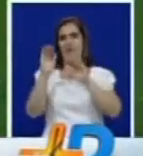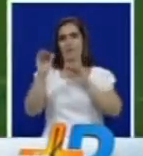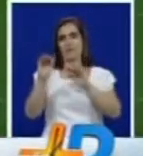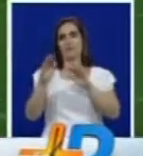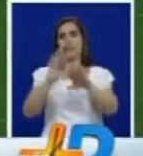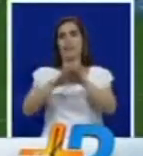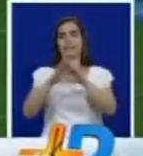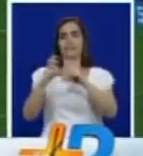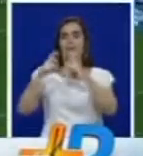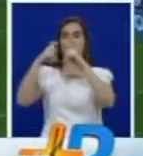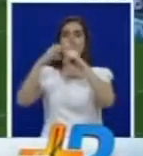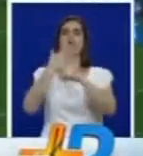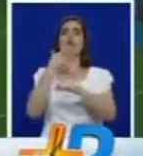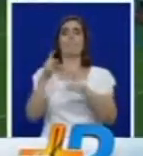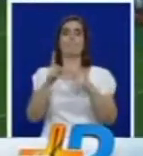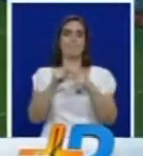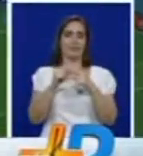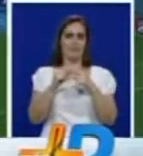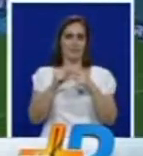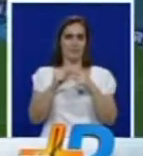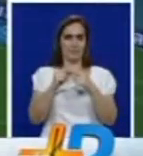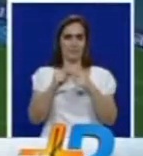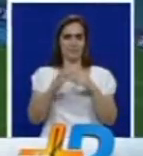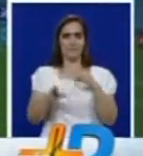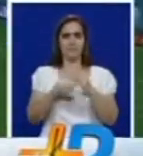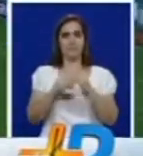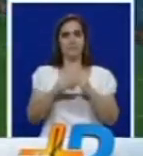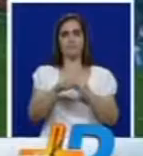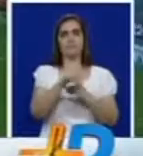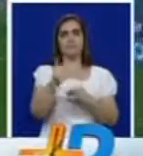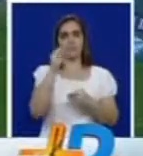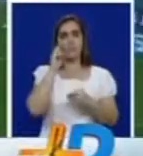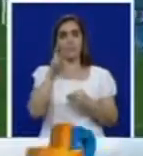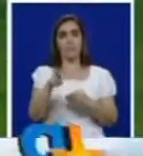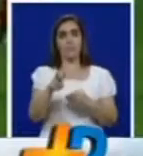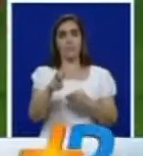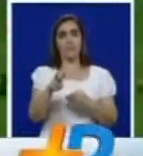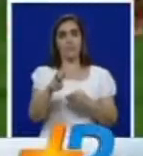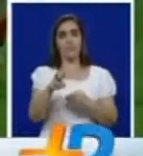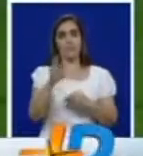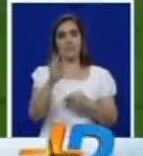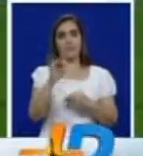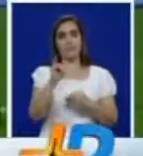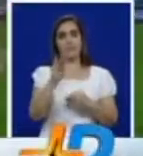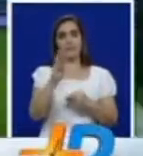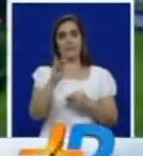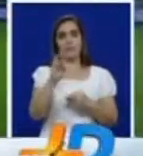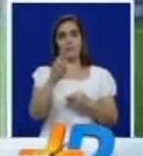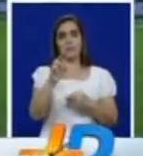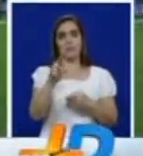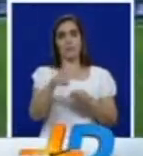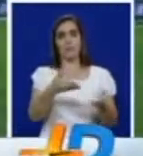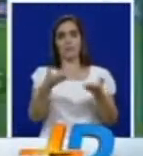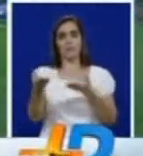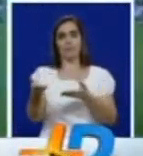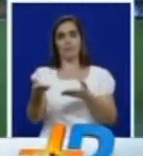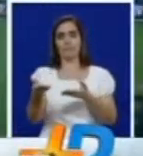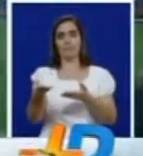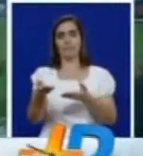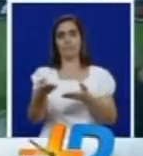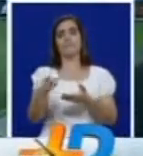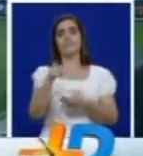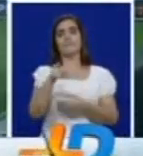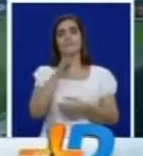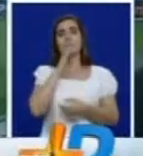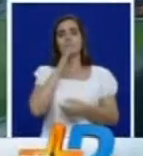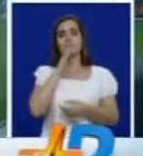verde no es rojo y después miren al tiburón ¿a quién se le entregó el tiburón? al paraguacho